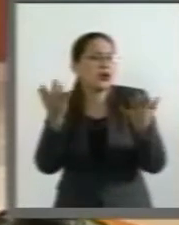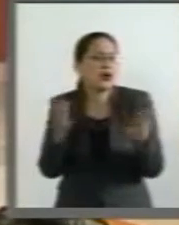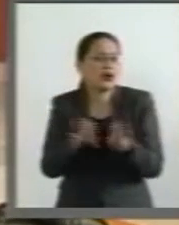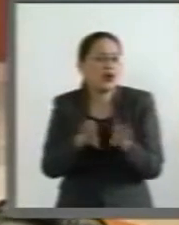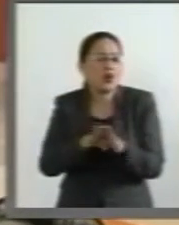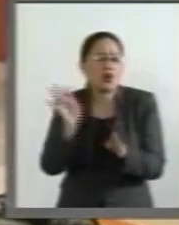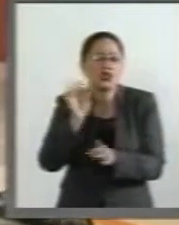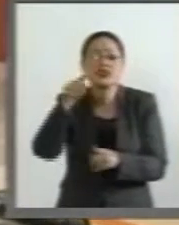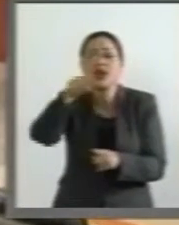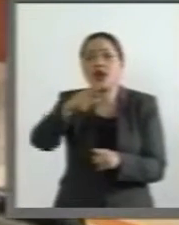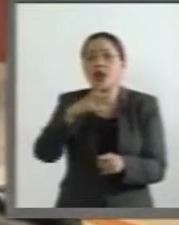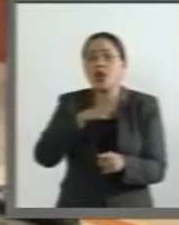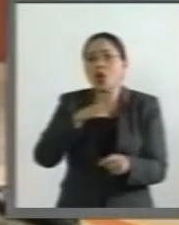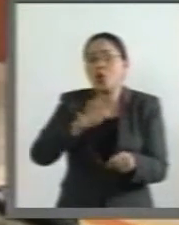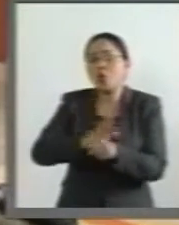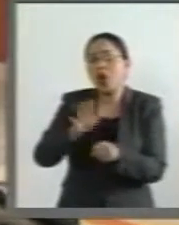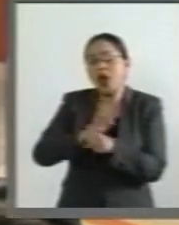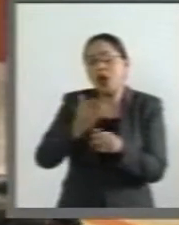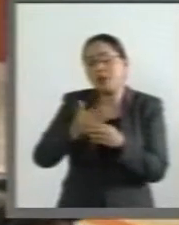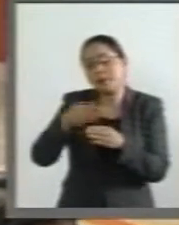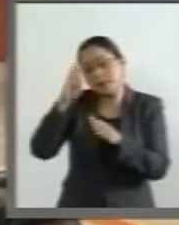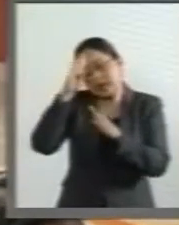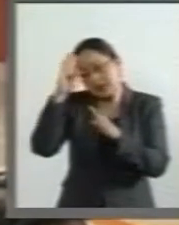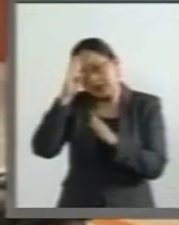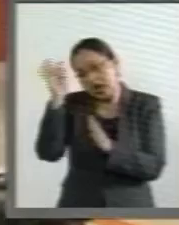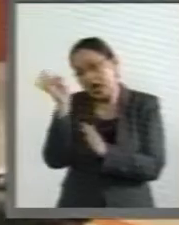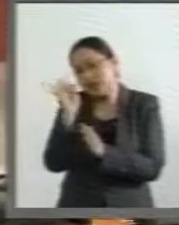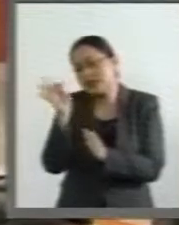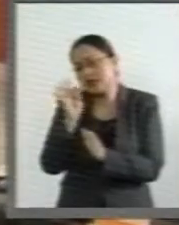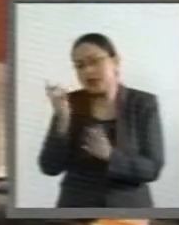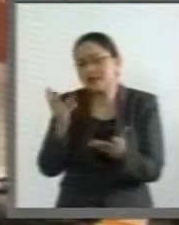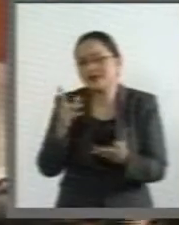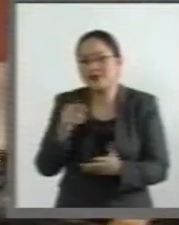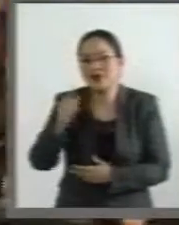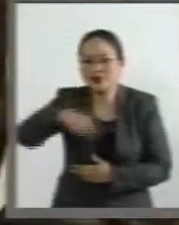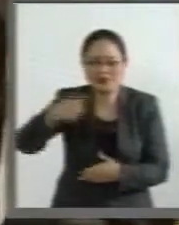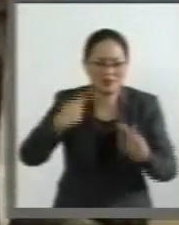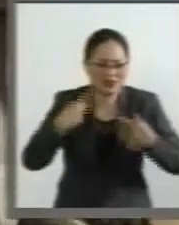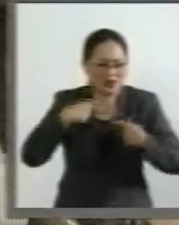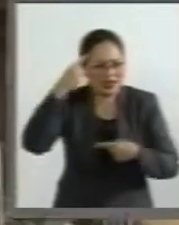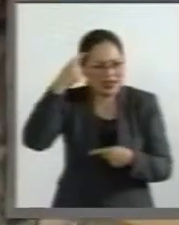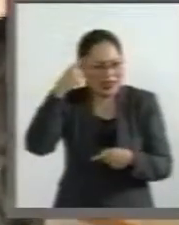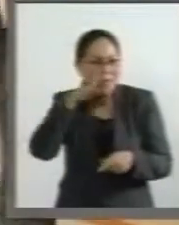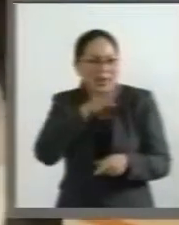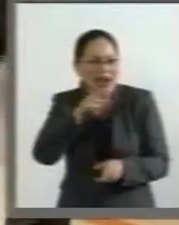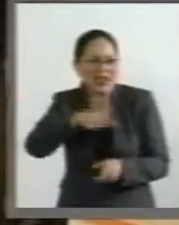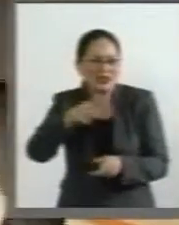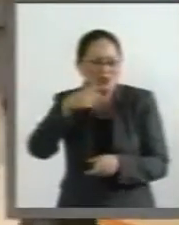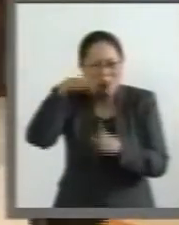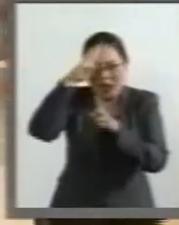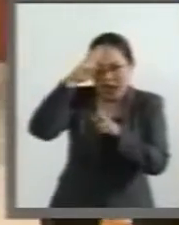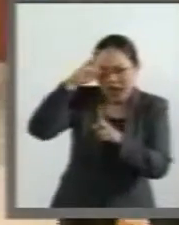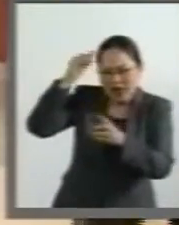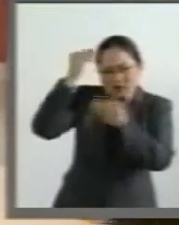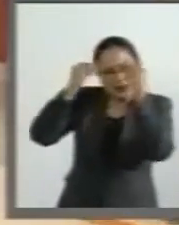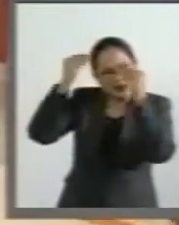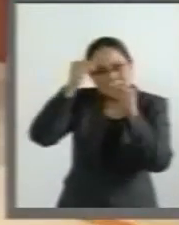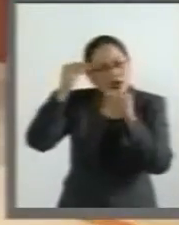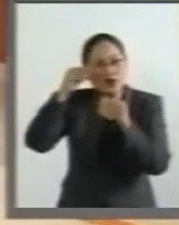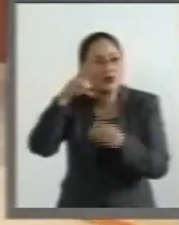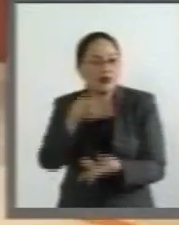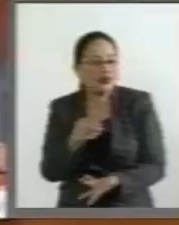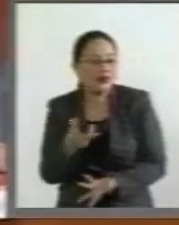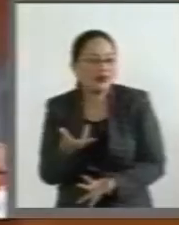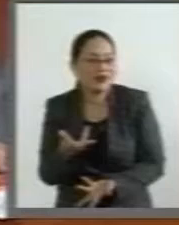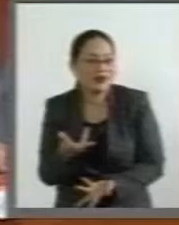Trump en algún momento va a reflexionar. Los psicópatas ya no reflexionan. Esos no reflexionan.